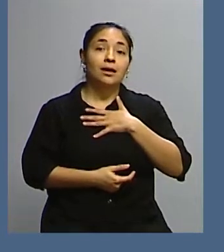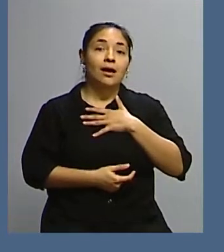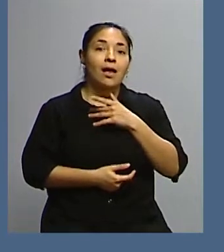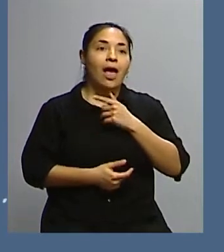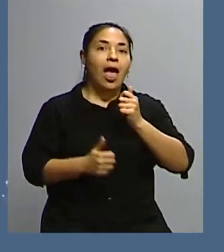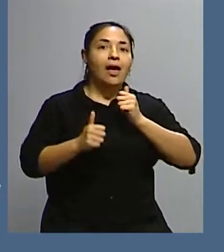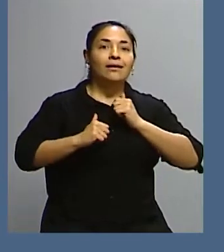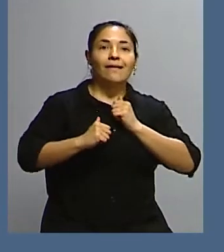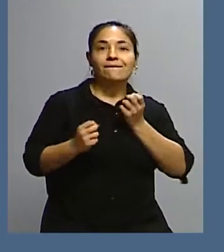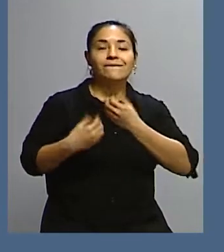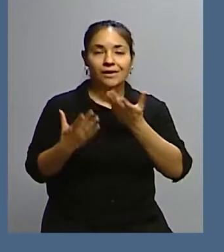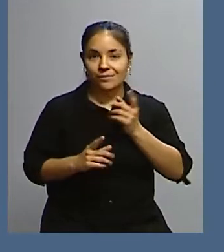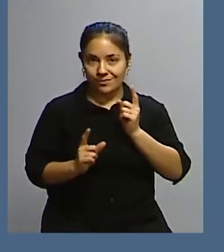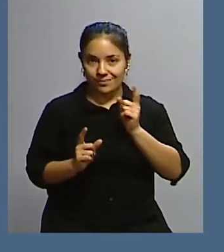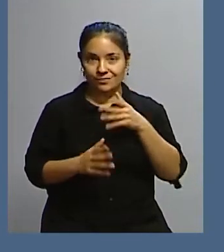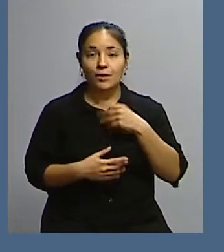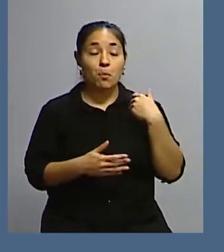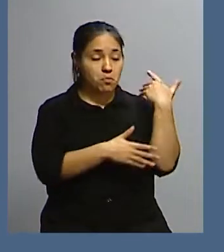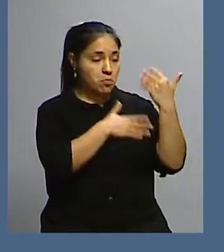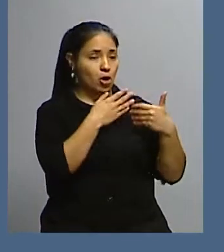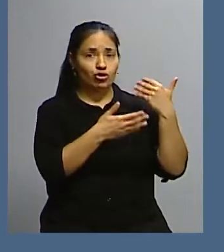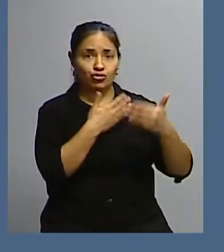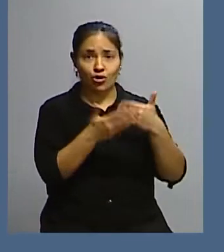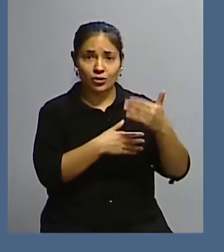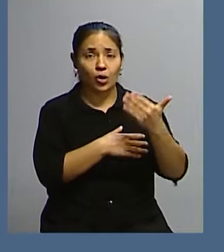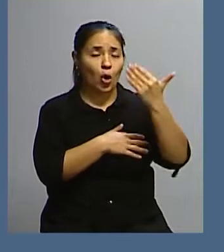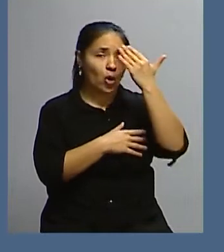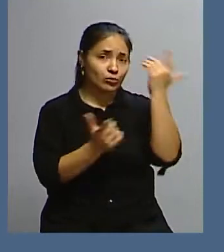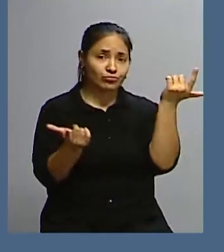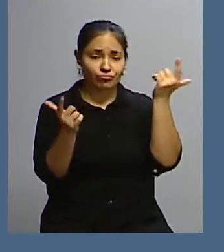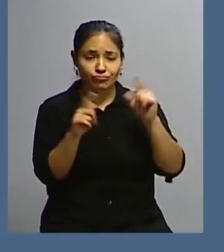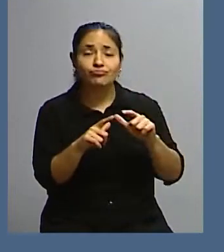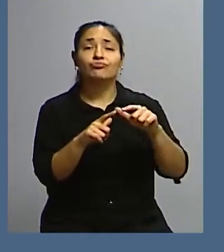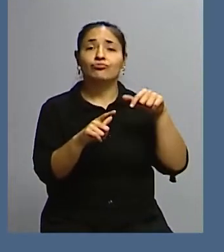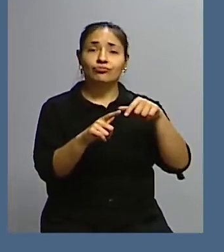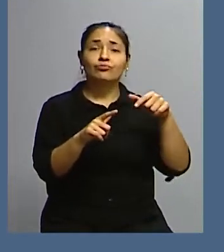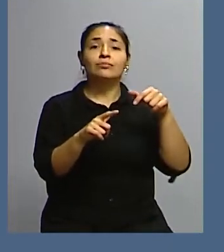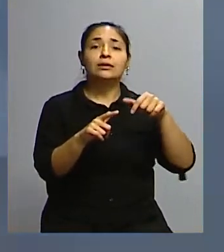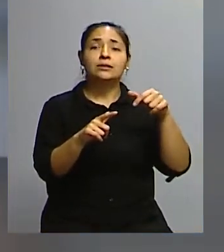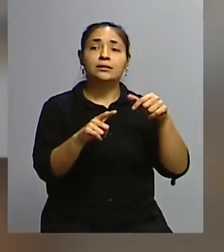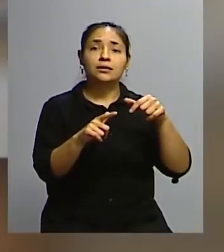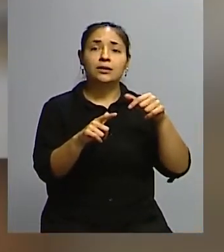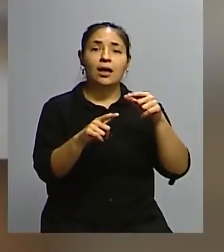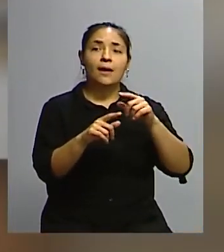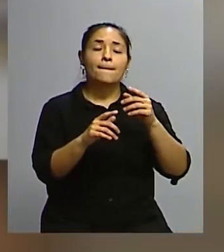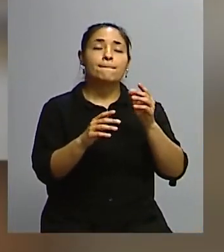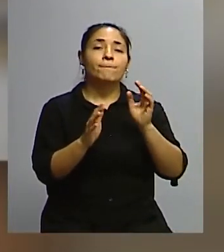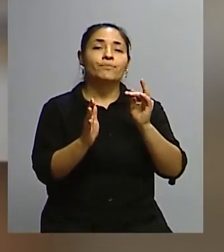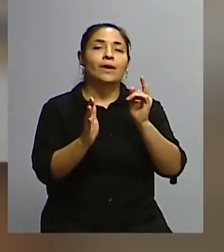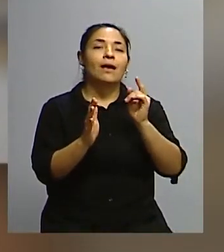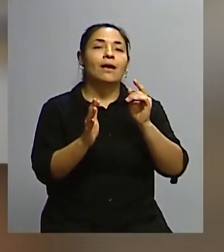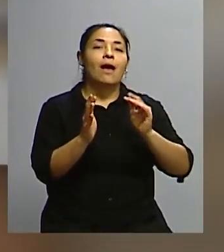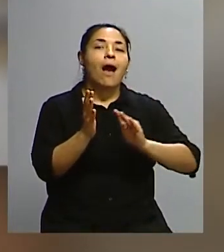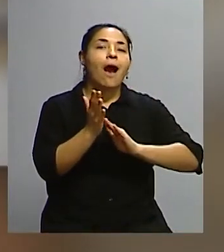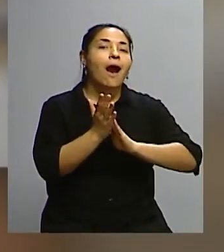expectativas en el sentido de que el propio proceso constituyente o esta convención constitucional tampoco va a poder resolver